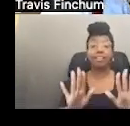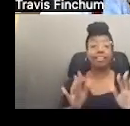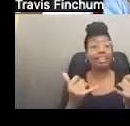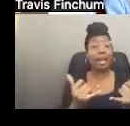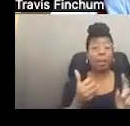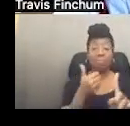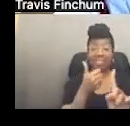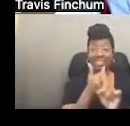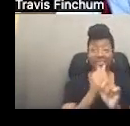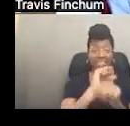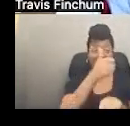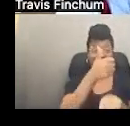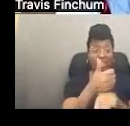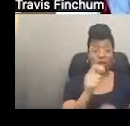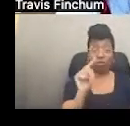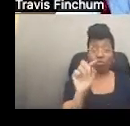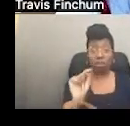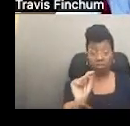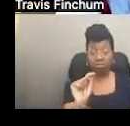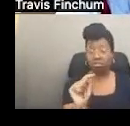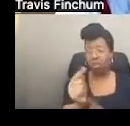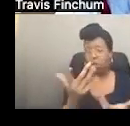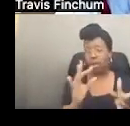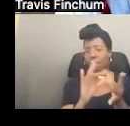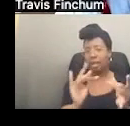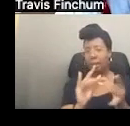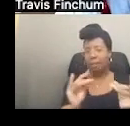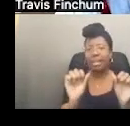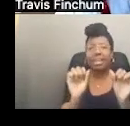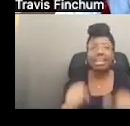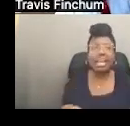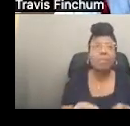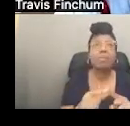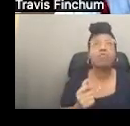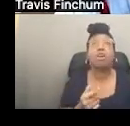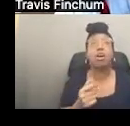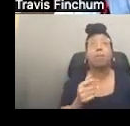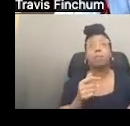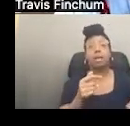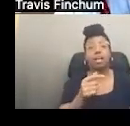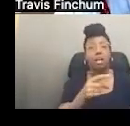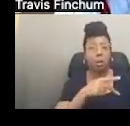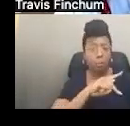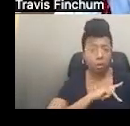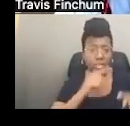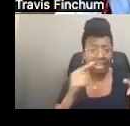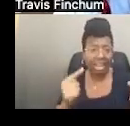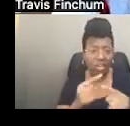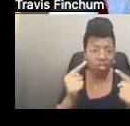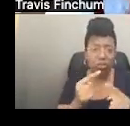disponibles también. Bien, el fideicomiso establecido por uno mismo, ¿verdad?